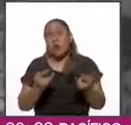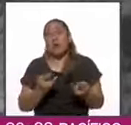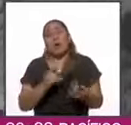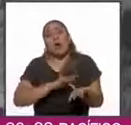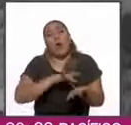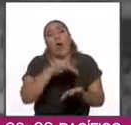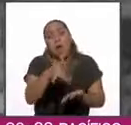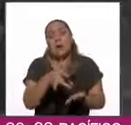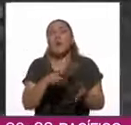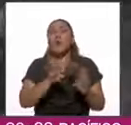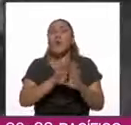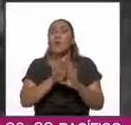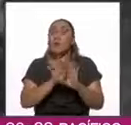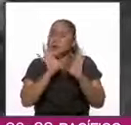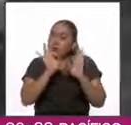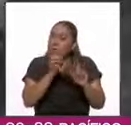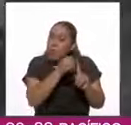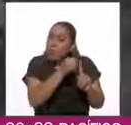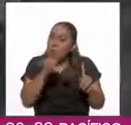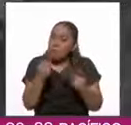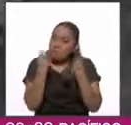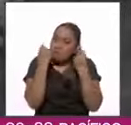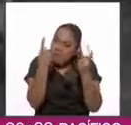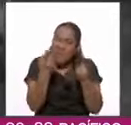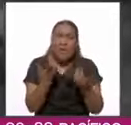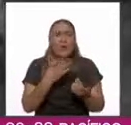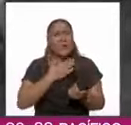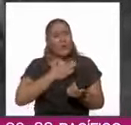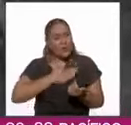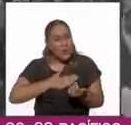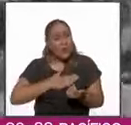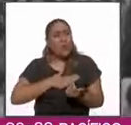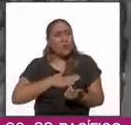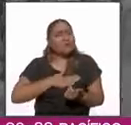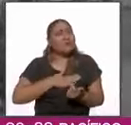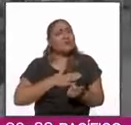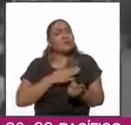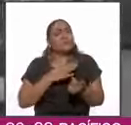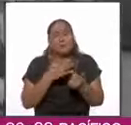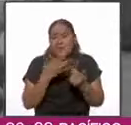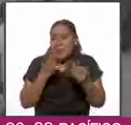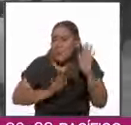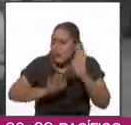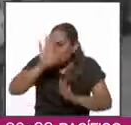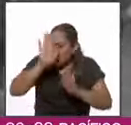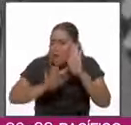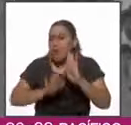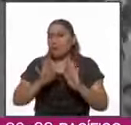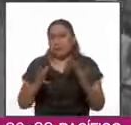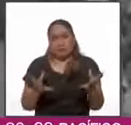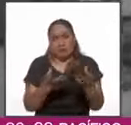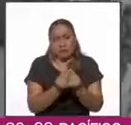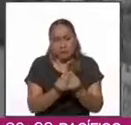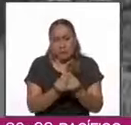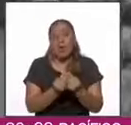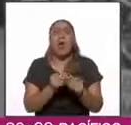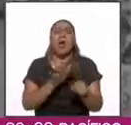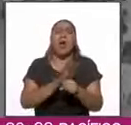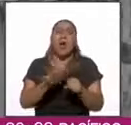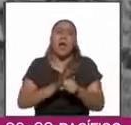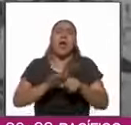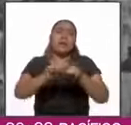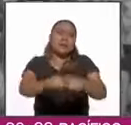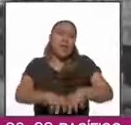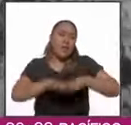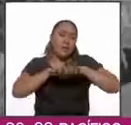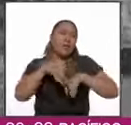organización admirable de democracia directa, participativa y representativa a través de las asambleas de las